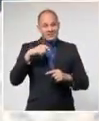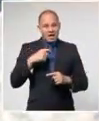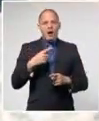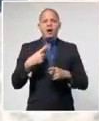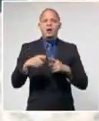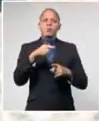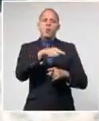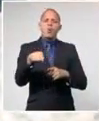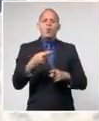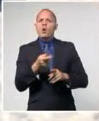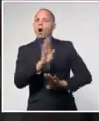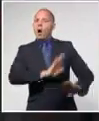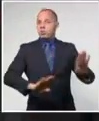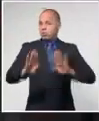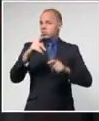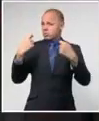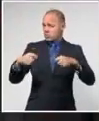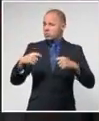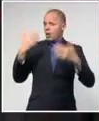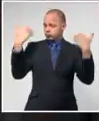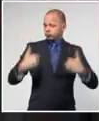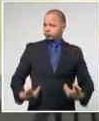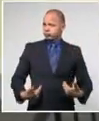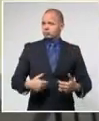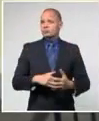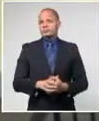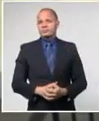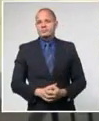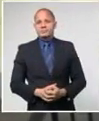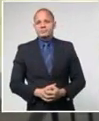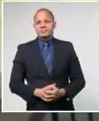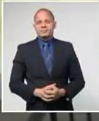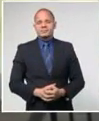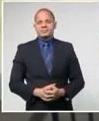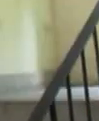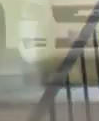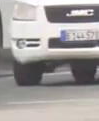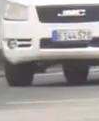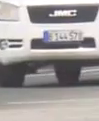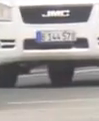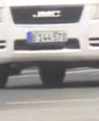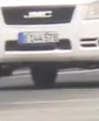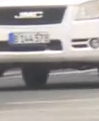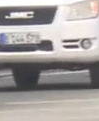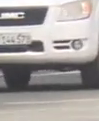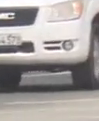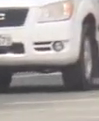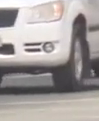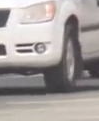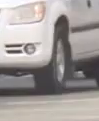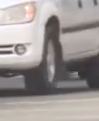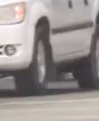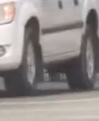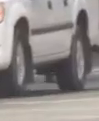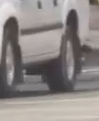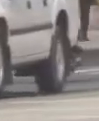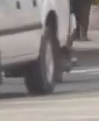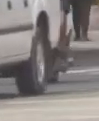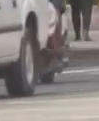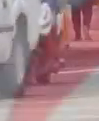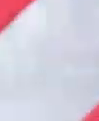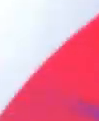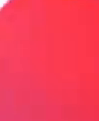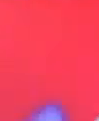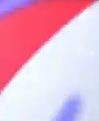salud. Desde Santiago de Cuba, Bárbara de Az, Trobajo, Sistema Informativo de la Televisión Cubana.